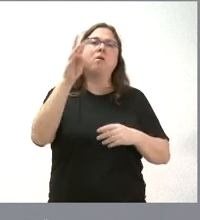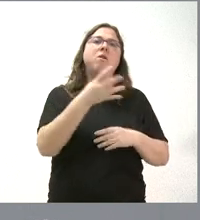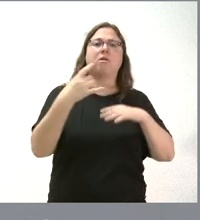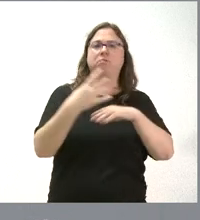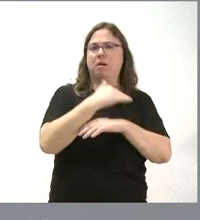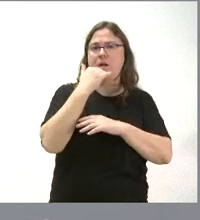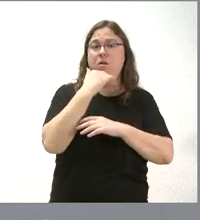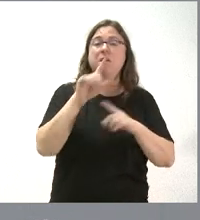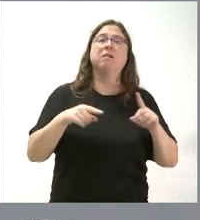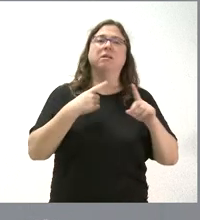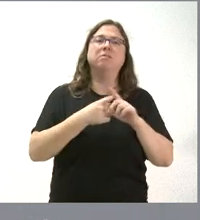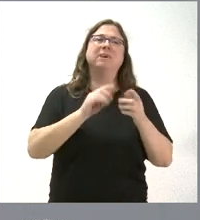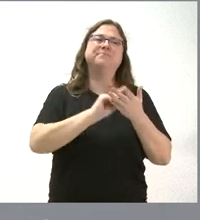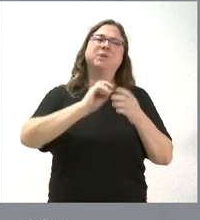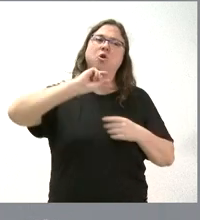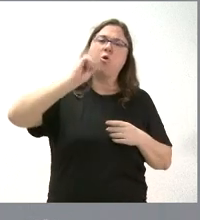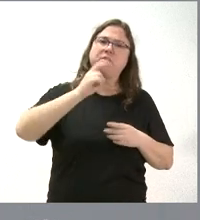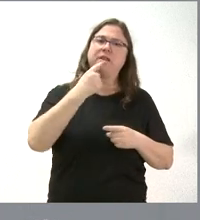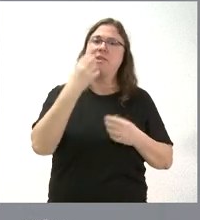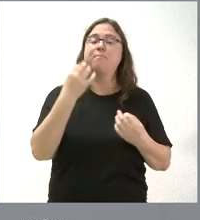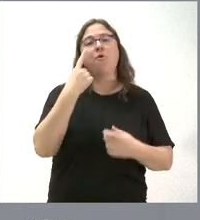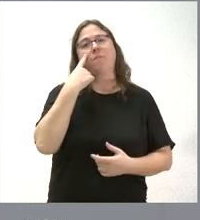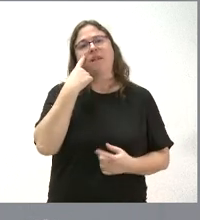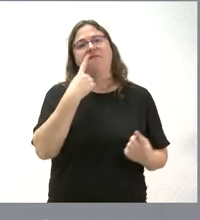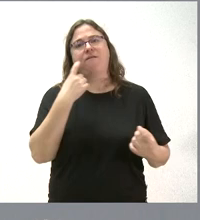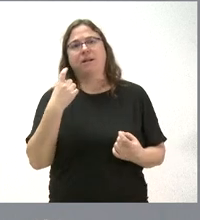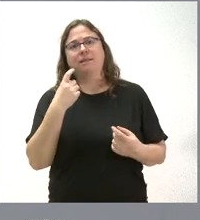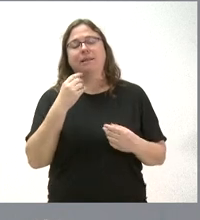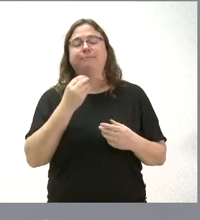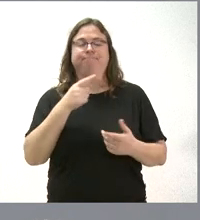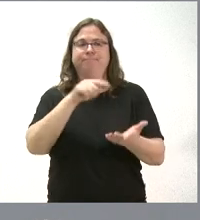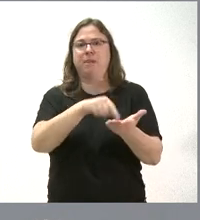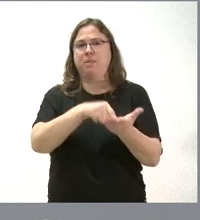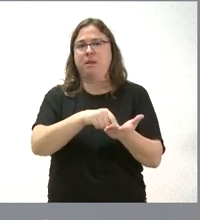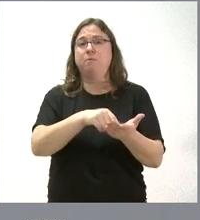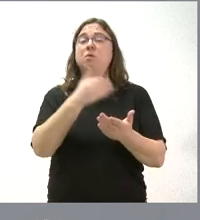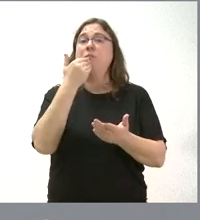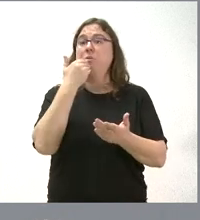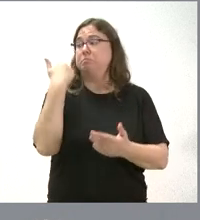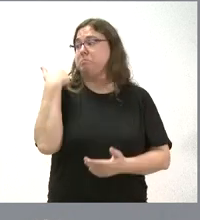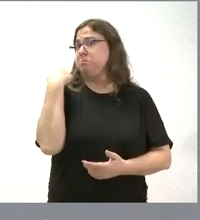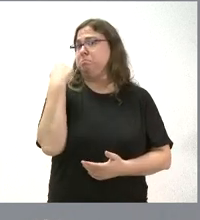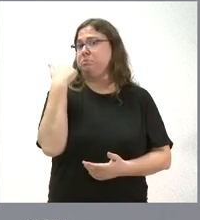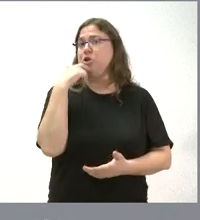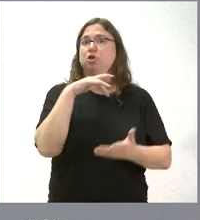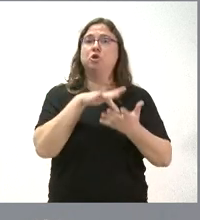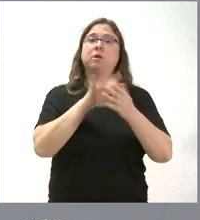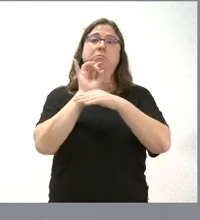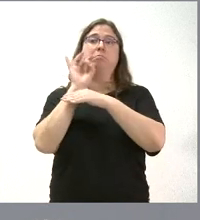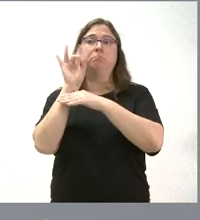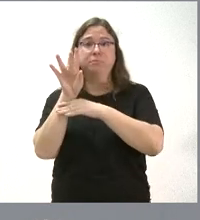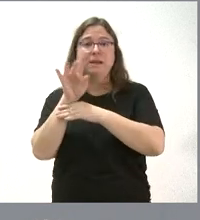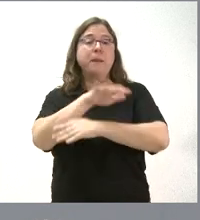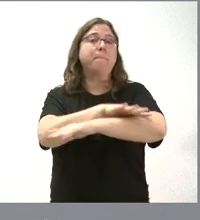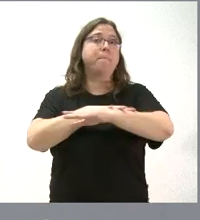trenes. Y luego, otra serie de actuaciones donde decimos que quedan pendientes y, por tanto, hay obras que demandamos. Como, además, muy recientemente se le ha enviado una carta a los